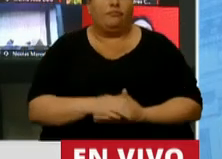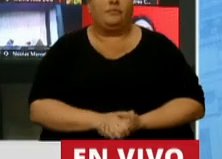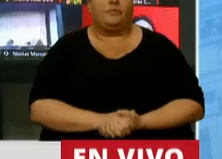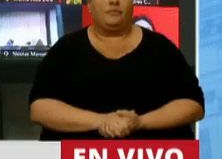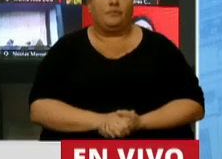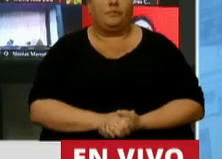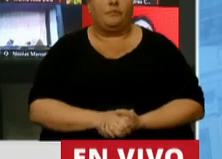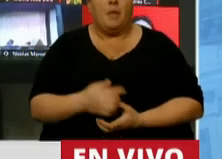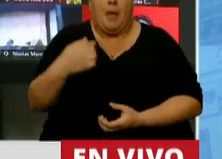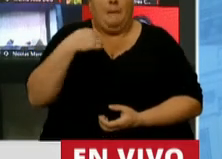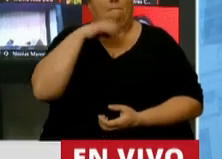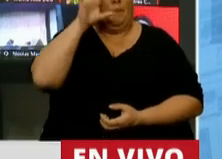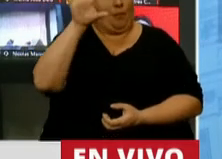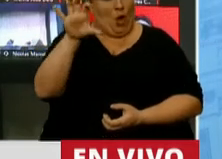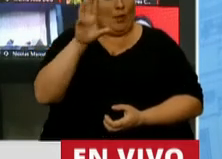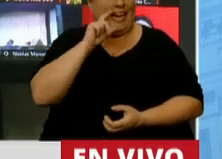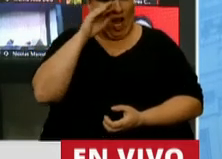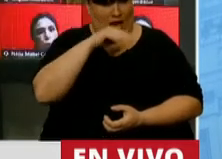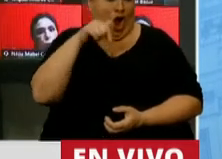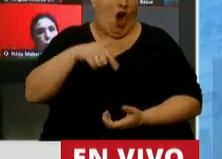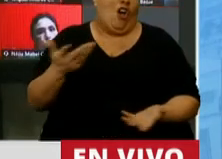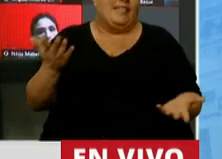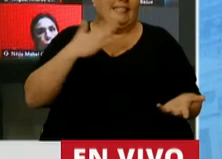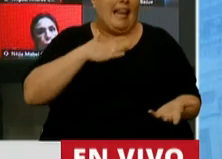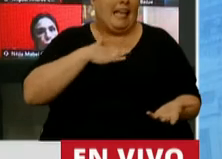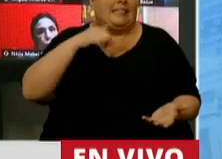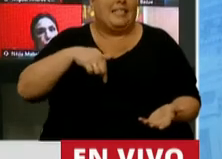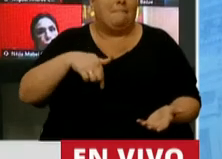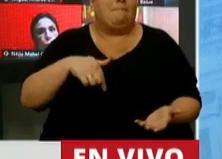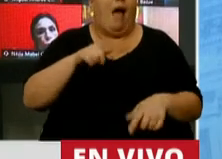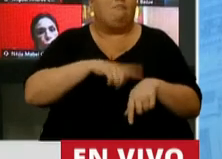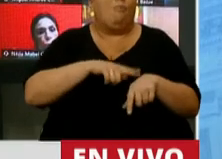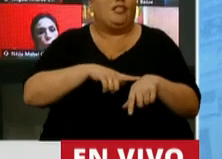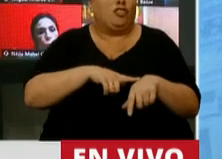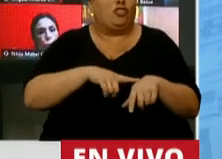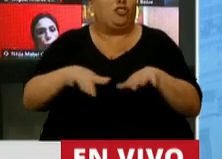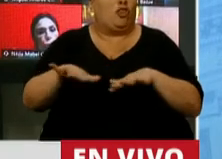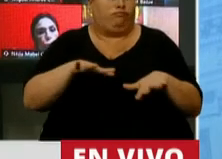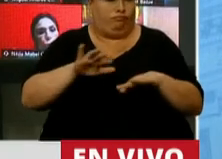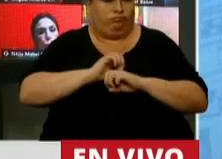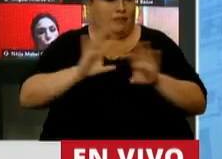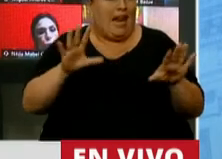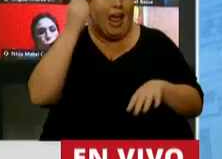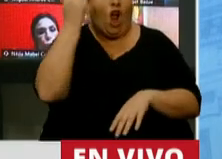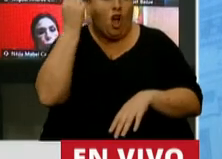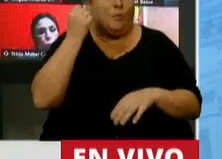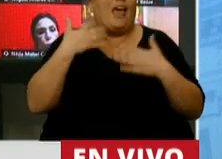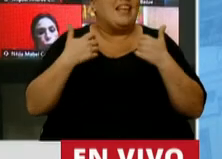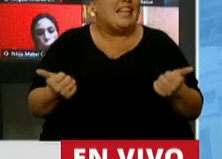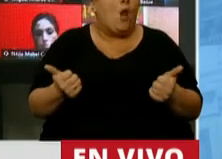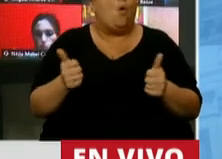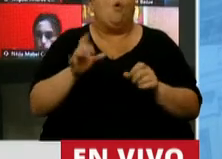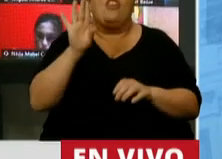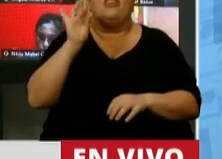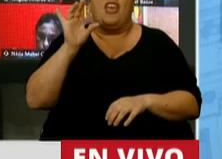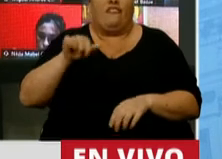Y en mi provincia, que hoy lamentablemente estamos pasando por una crisis económica y sanitaria muy